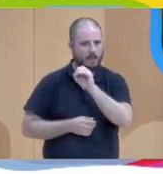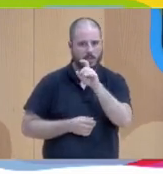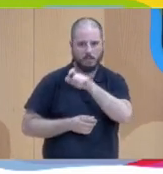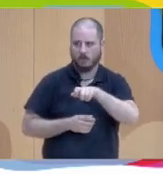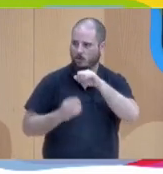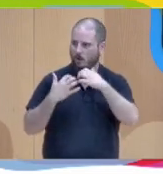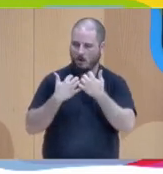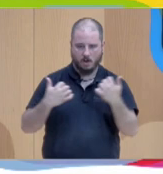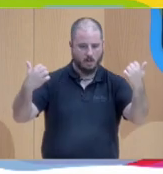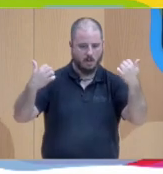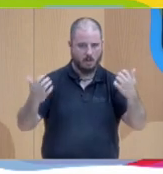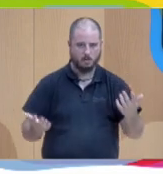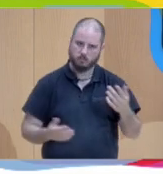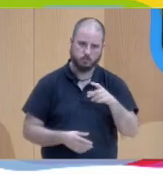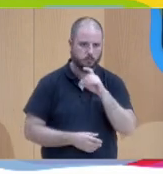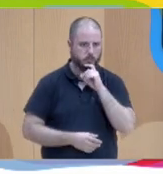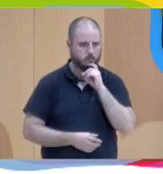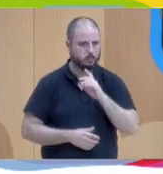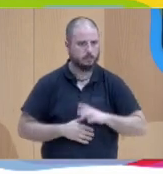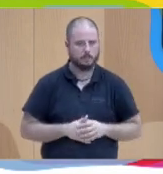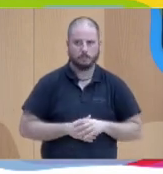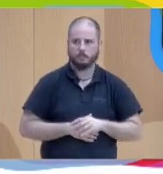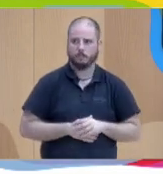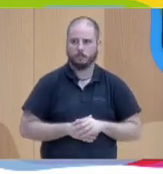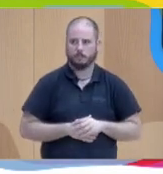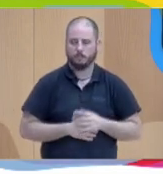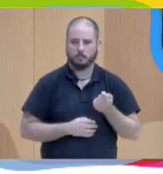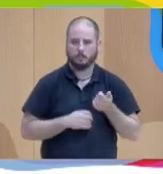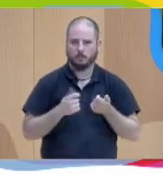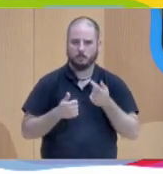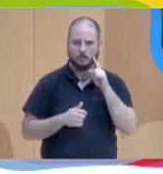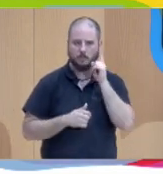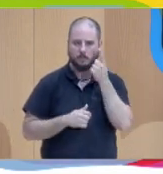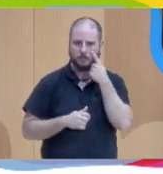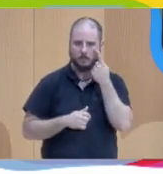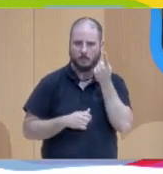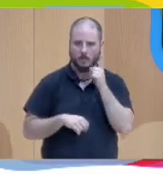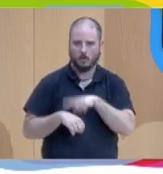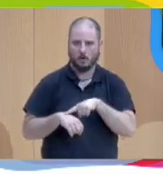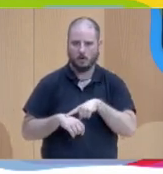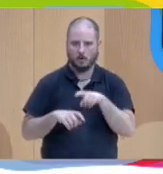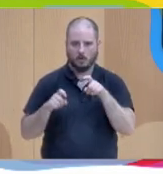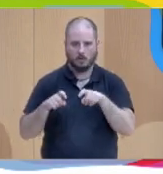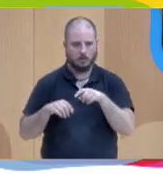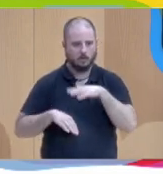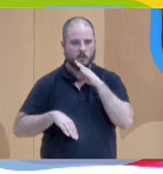esto es complicado de repente me empiezo a dar cuenta que se van cumpliendo los horarios de descanso se van cumpliendo las instrucciones